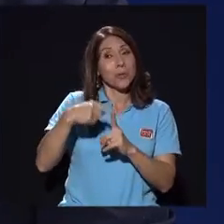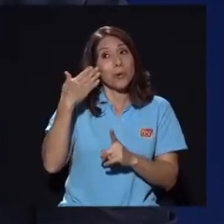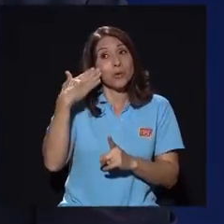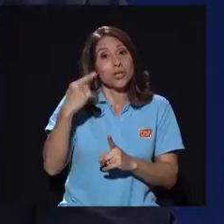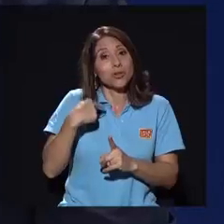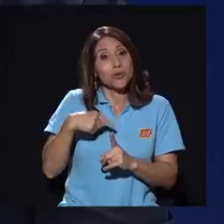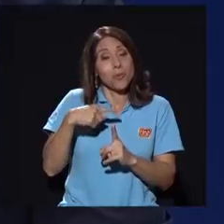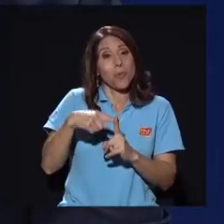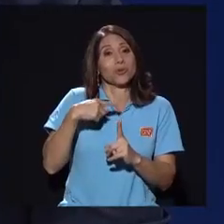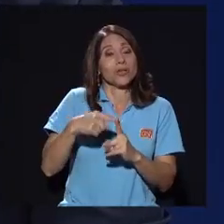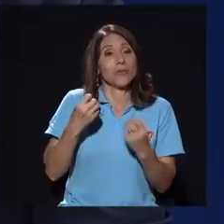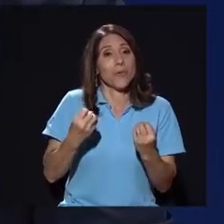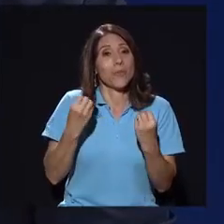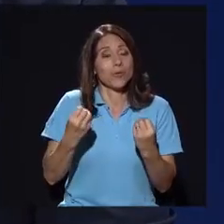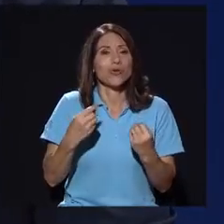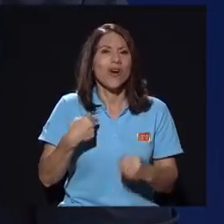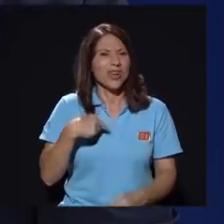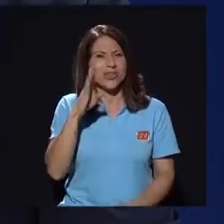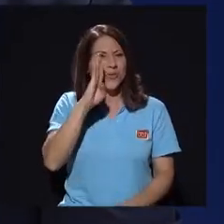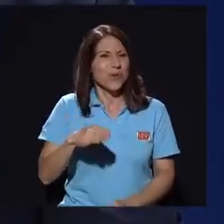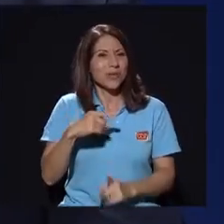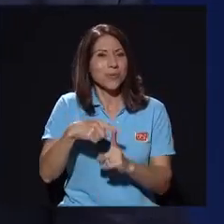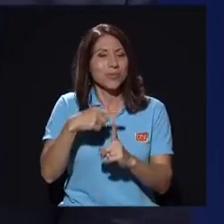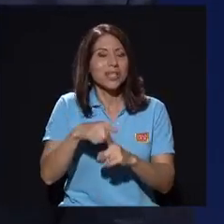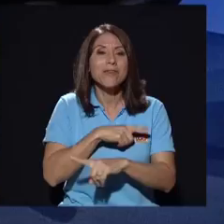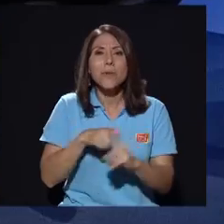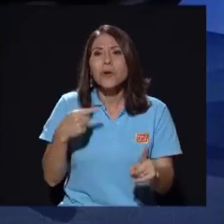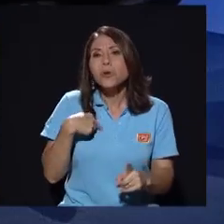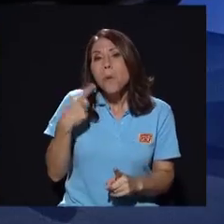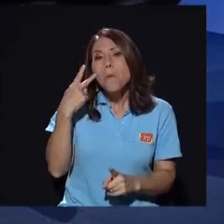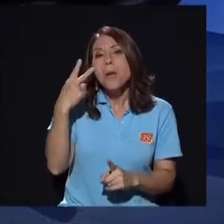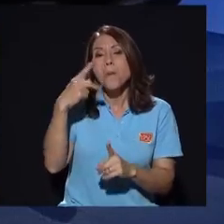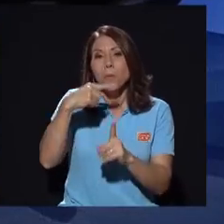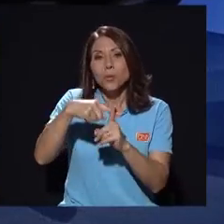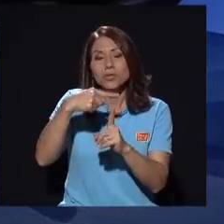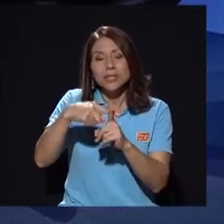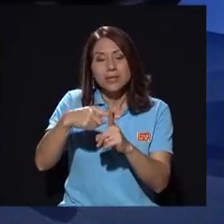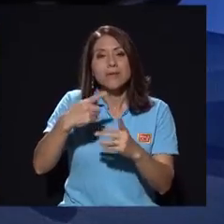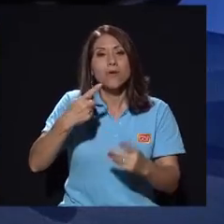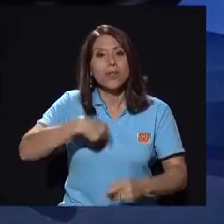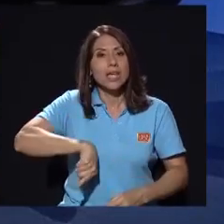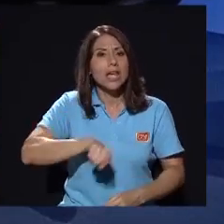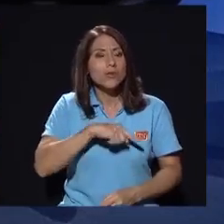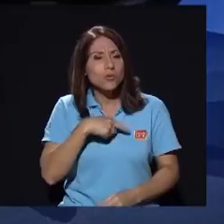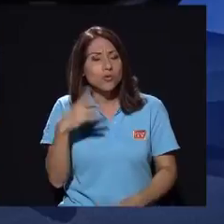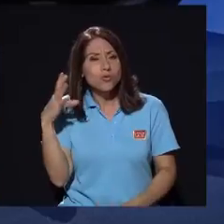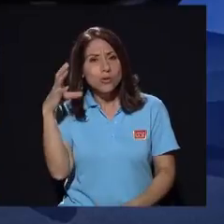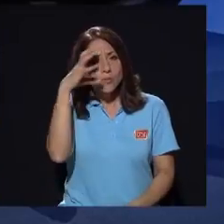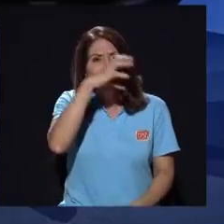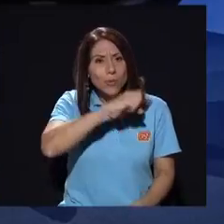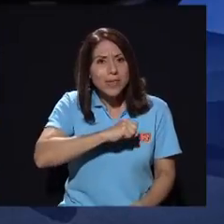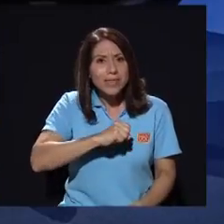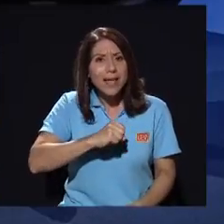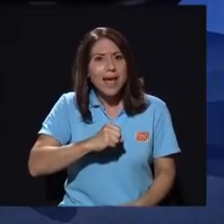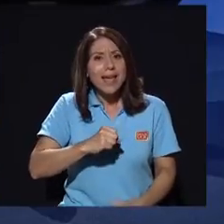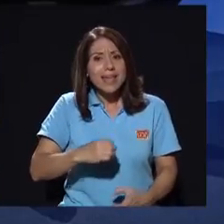sé si me paso positivo aunque nunca soy positivo pero el hecho es que yo veo positivo de que veamos que nos demos cuenta de que existen estos